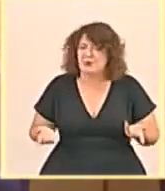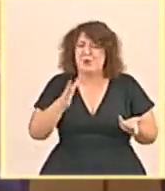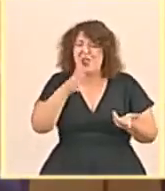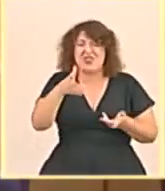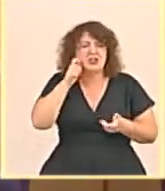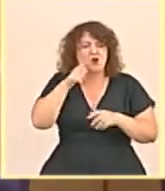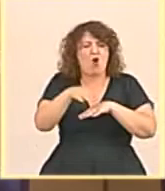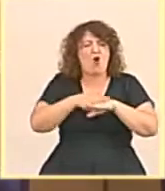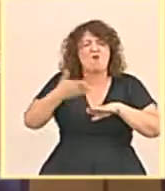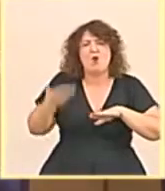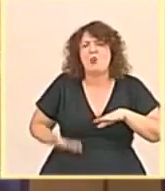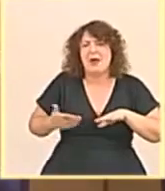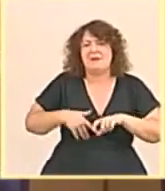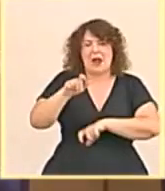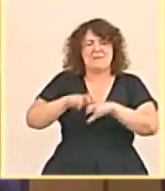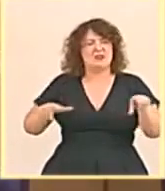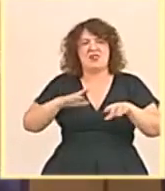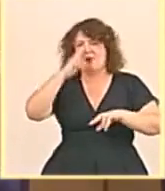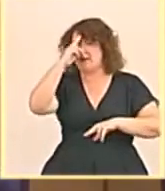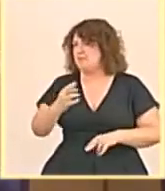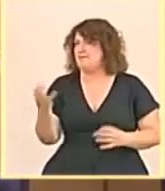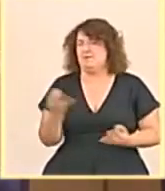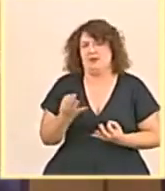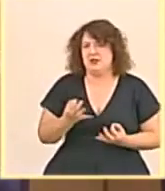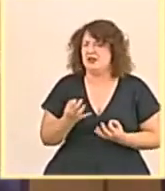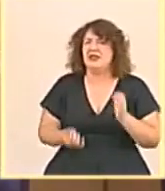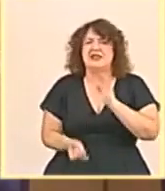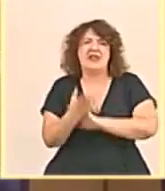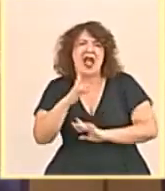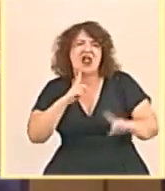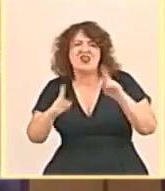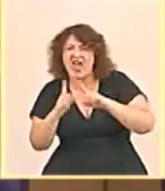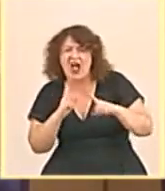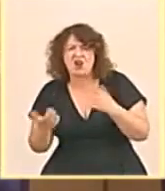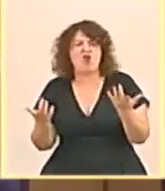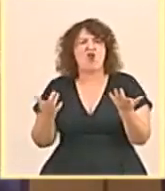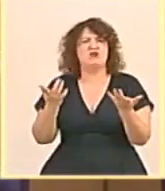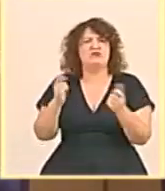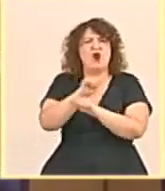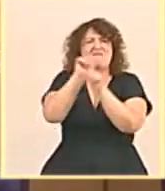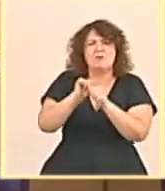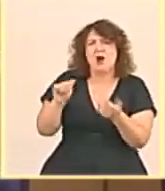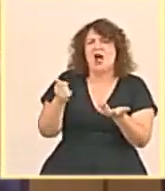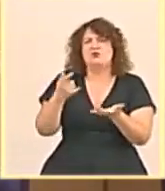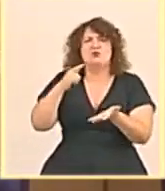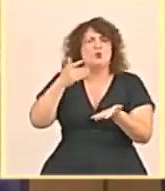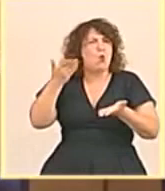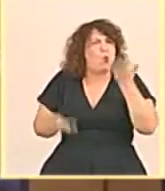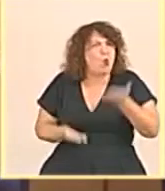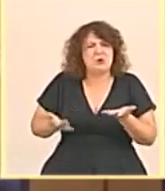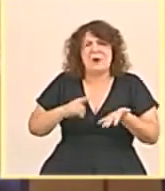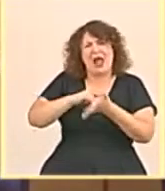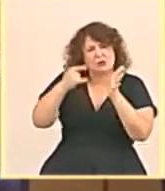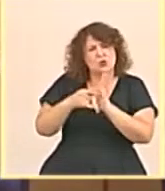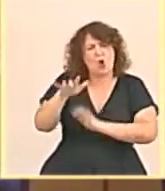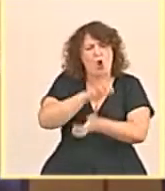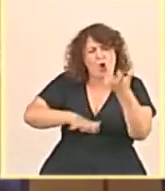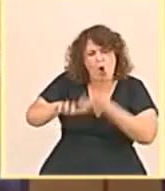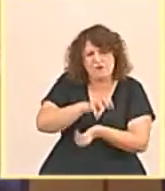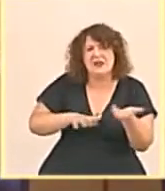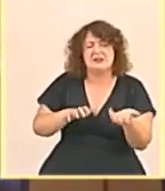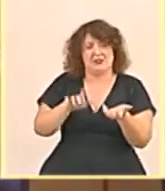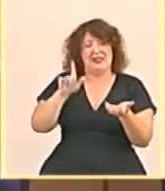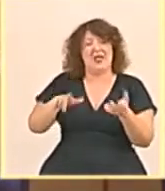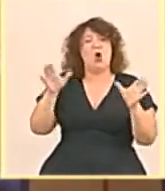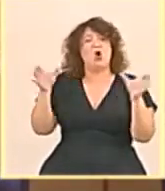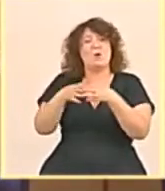de las personas a fin de propiciar desde el diálogo fórmulas justas de resolución de estos conflictos que reconozcan y amparen los legítimos derechos